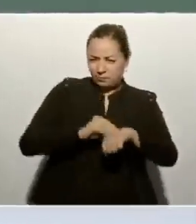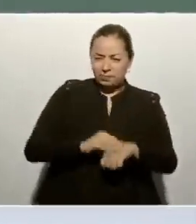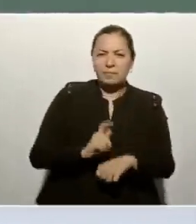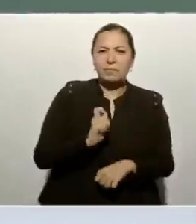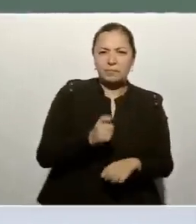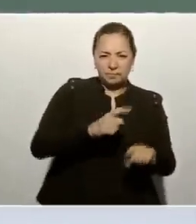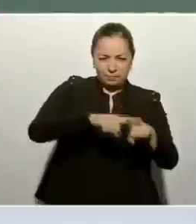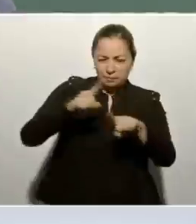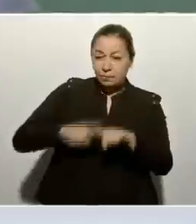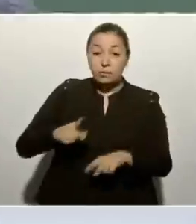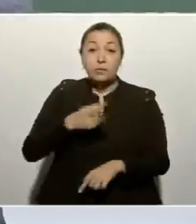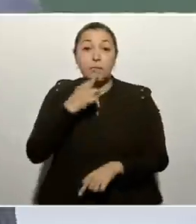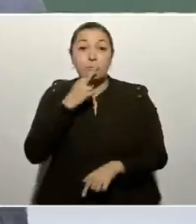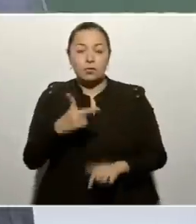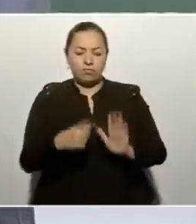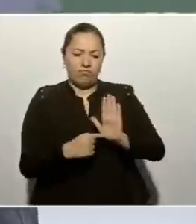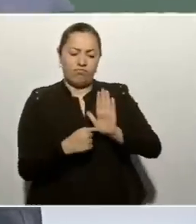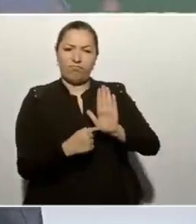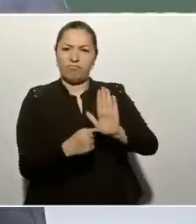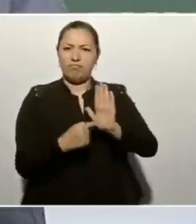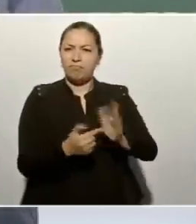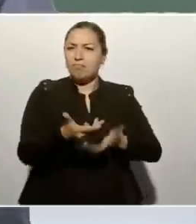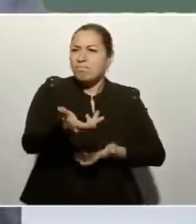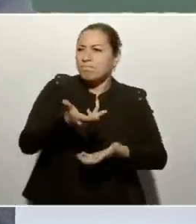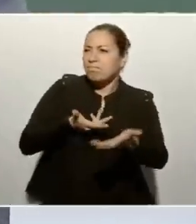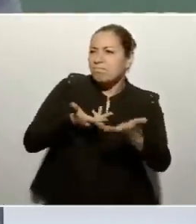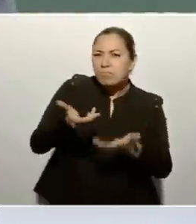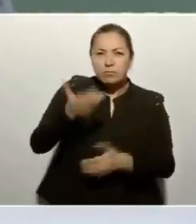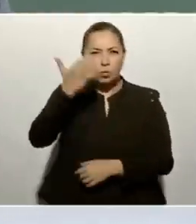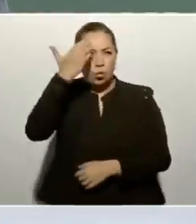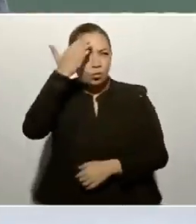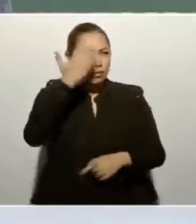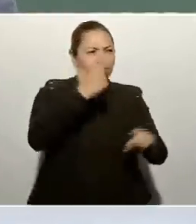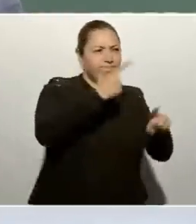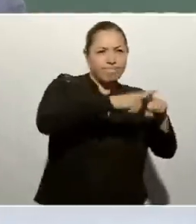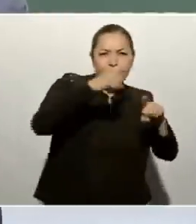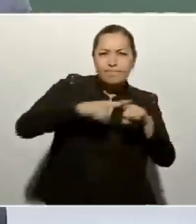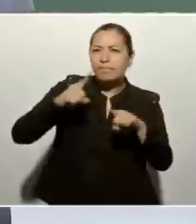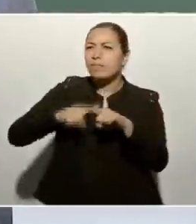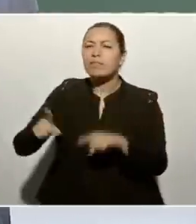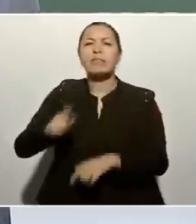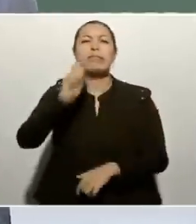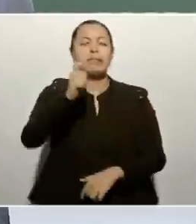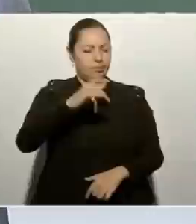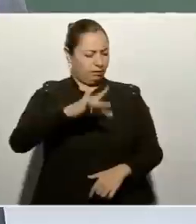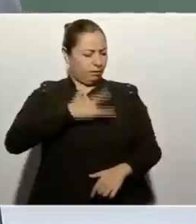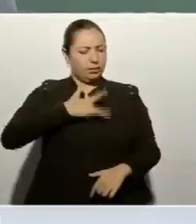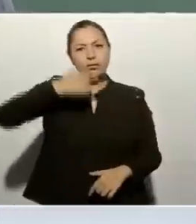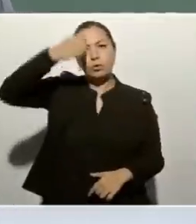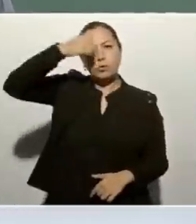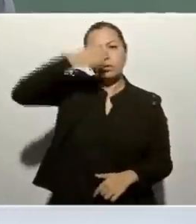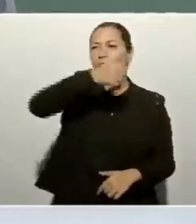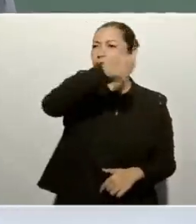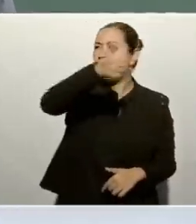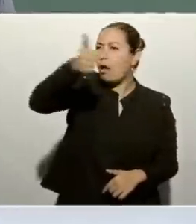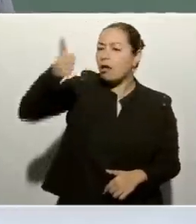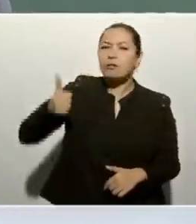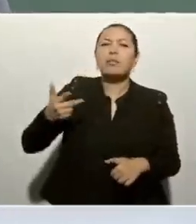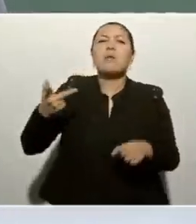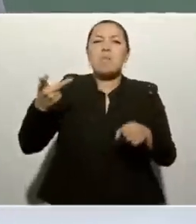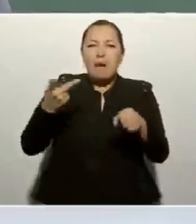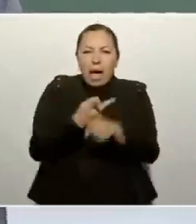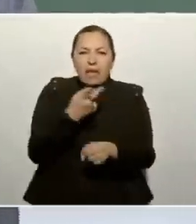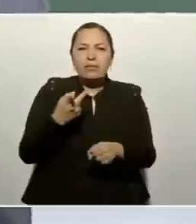para poder intercambiar, ver, conocer los diferentes puntos de vista, los sucesos que